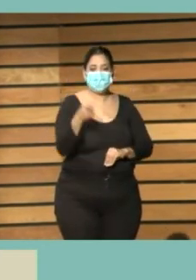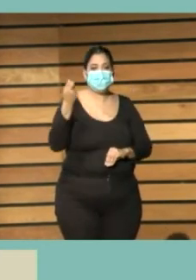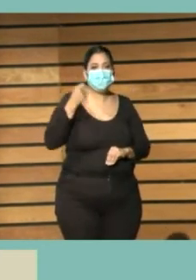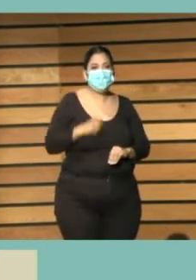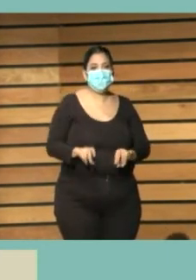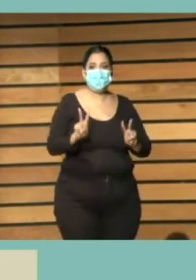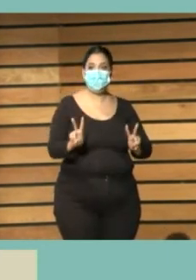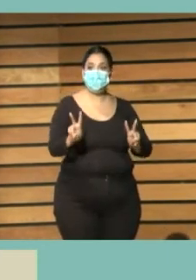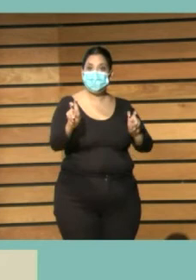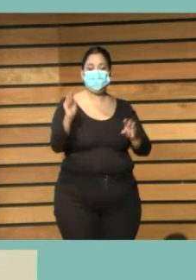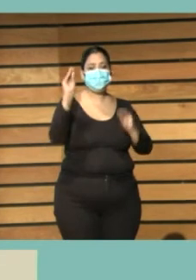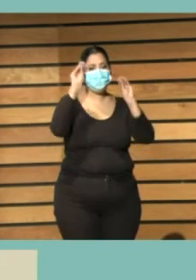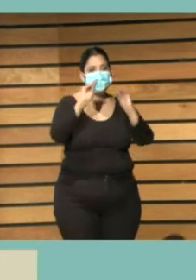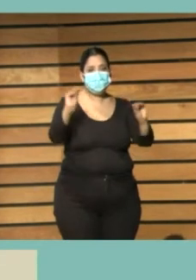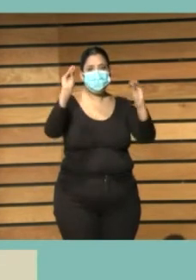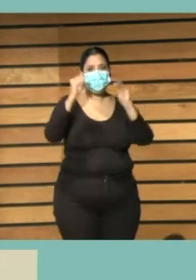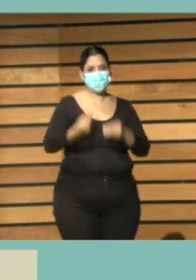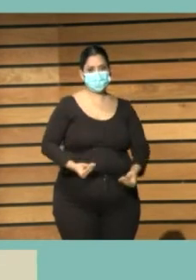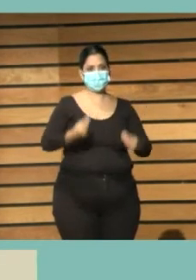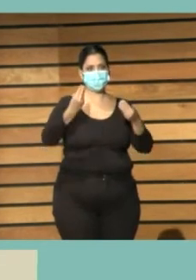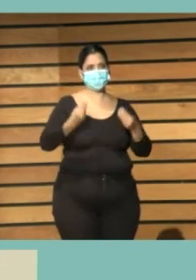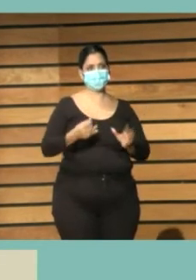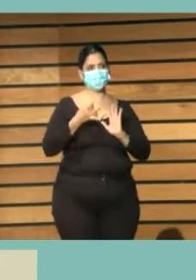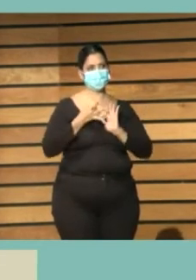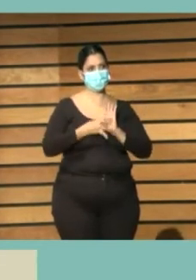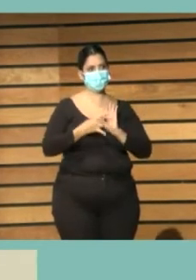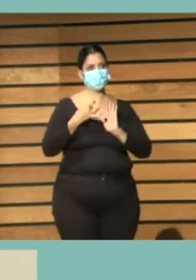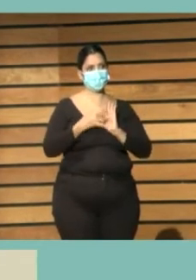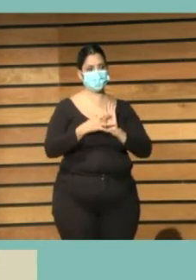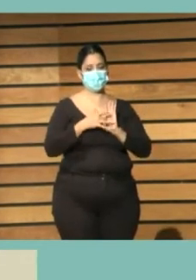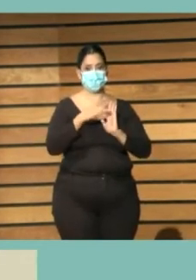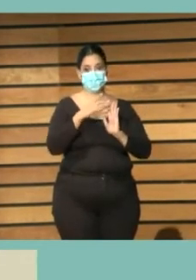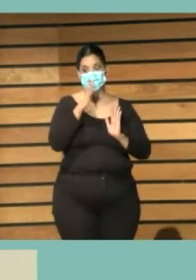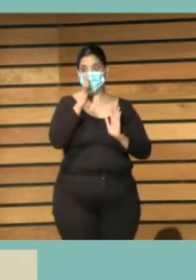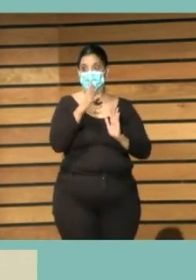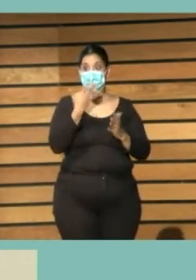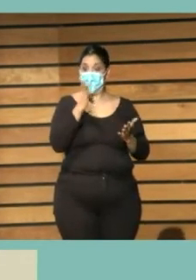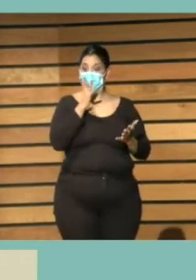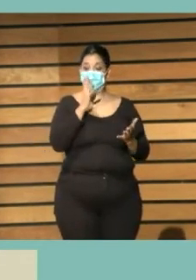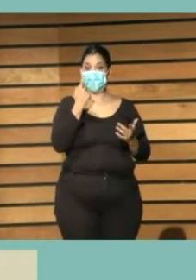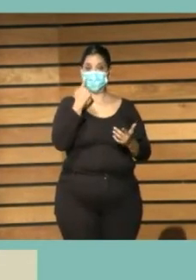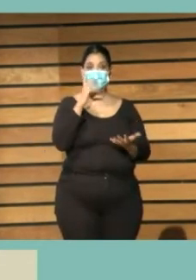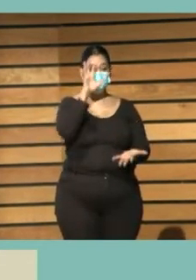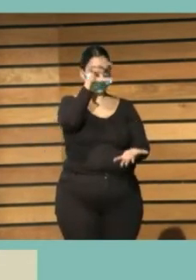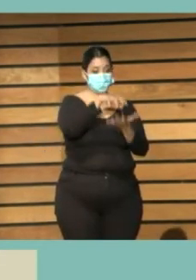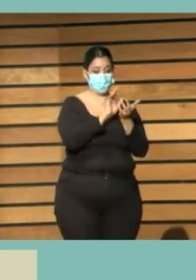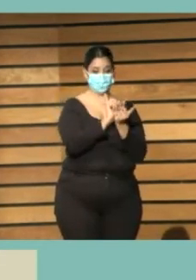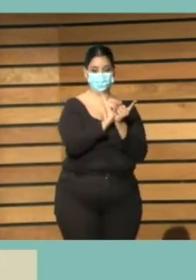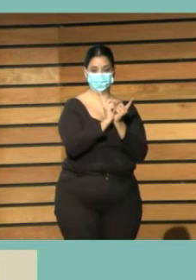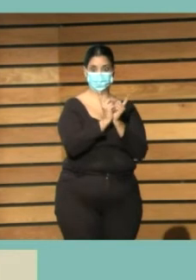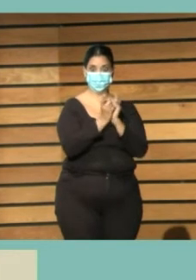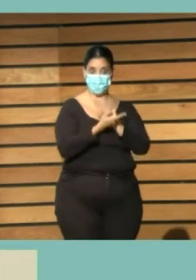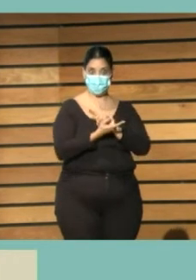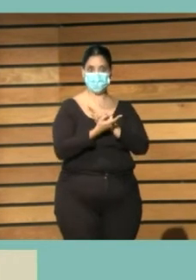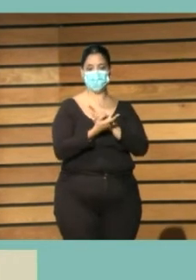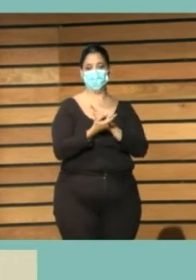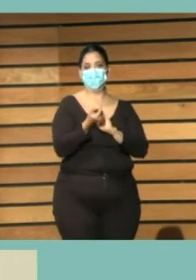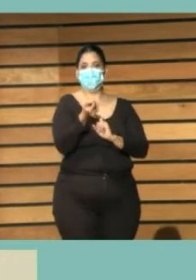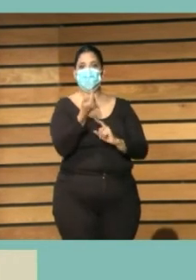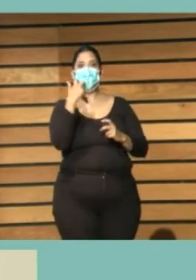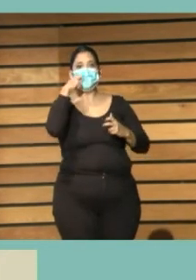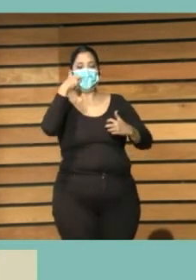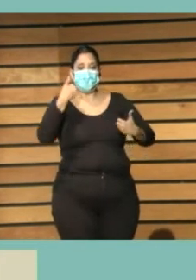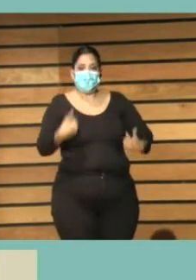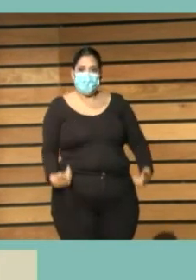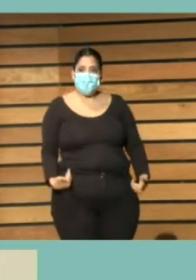bibliotecarios o sea quizá hacer en esta transformación que estamos viendo en las bibliotecas pues una formación como más humana quizá un poquito